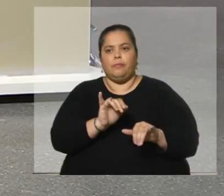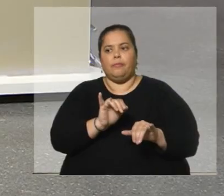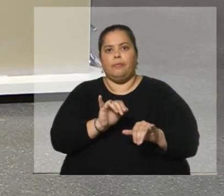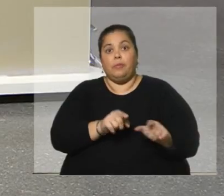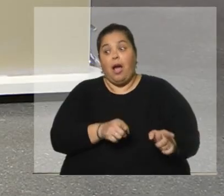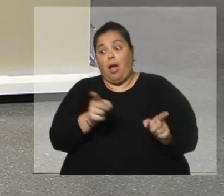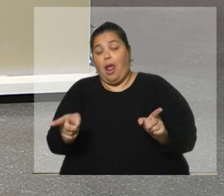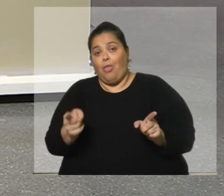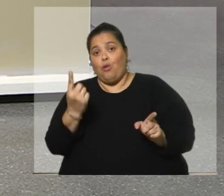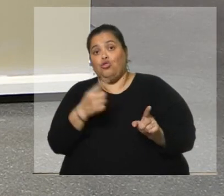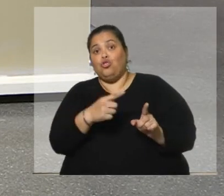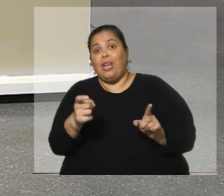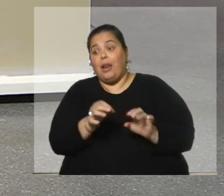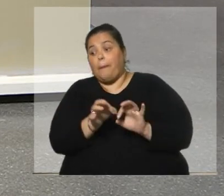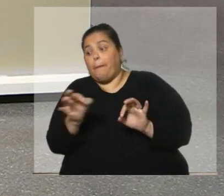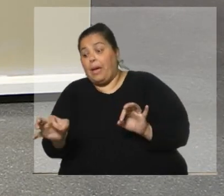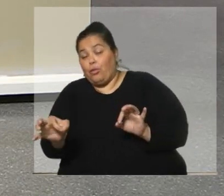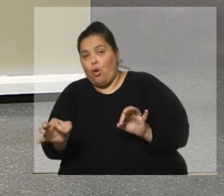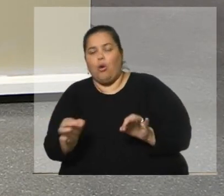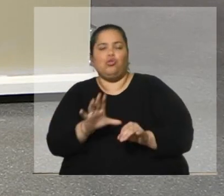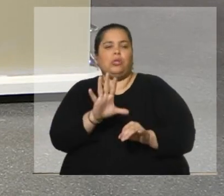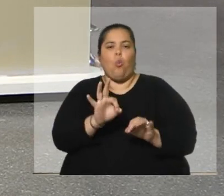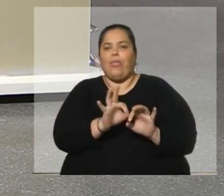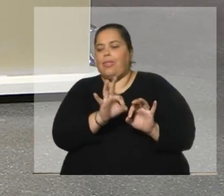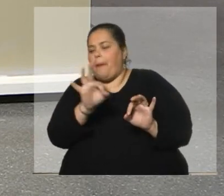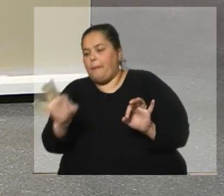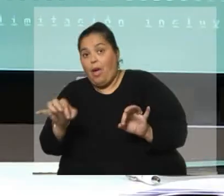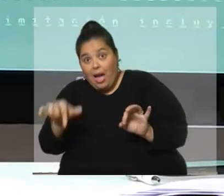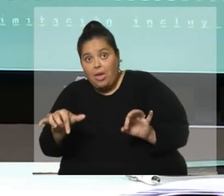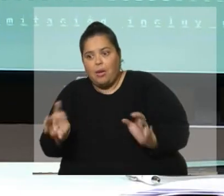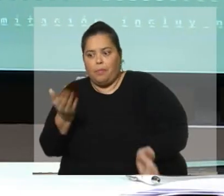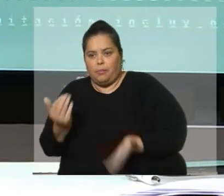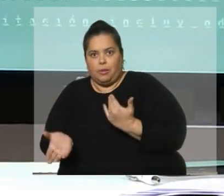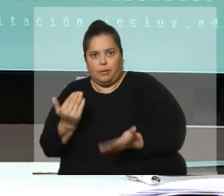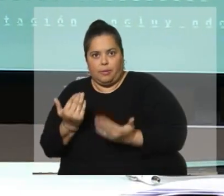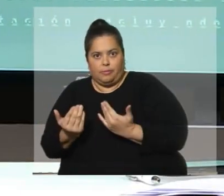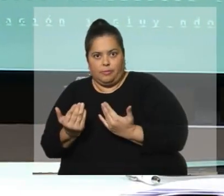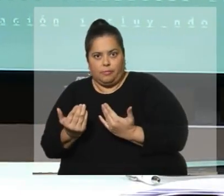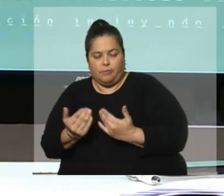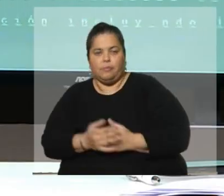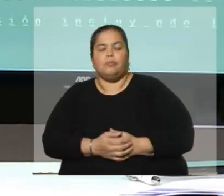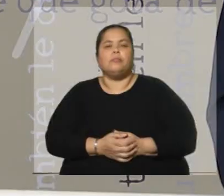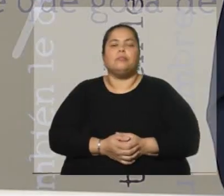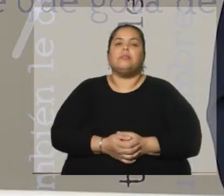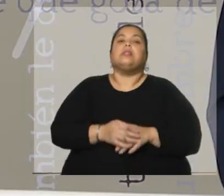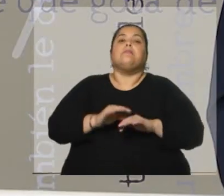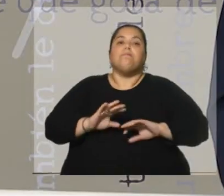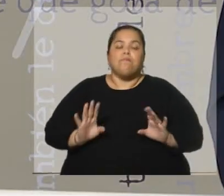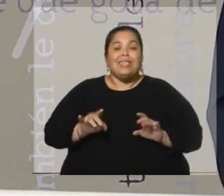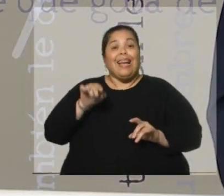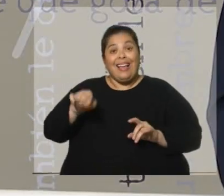de medio metro más, 50 metros más, 50 metros menos. Mucho no cuadra y pico, ¿no? Sí. Es distinto. Pero en ese terreno